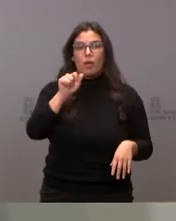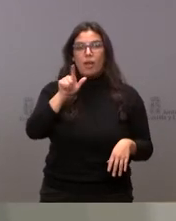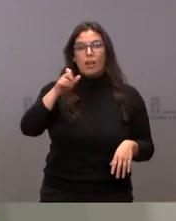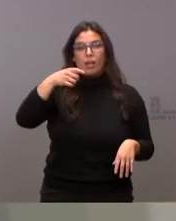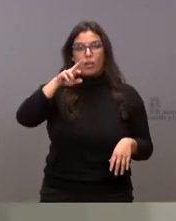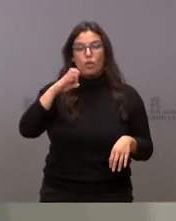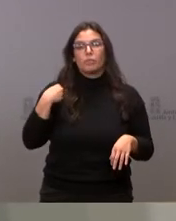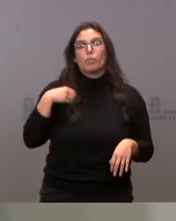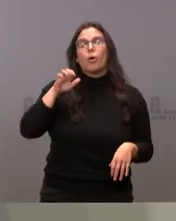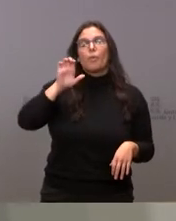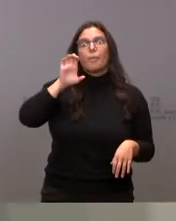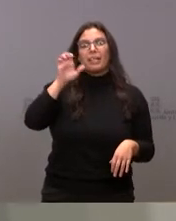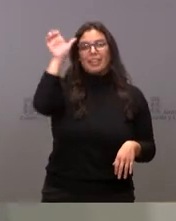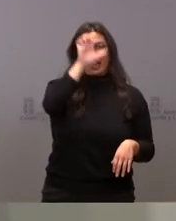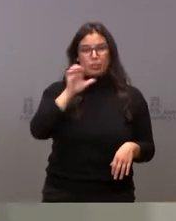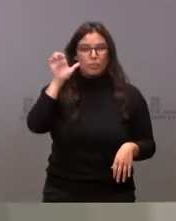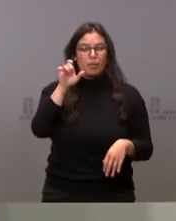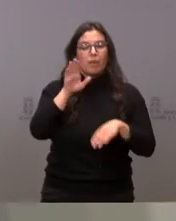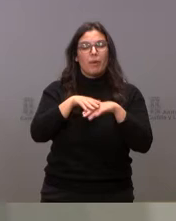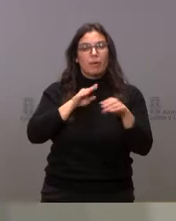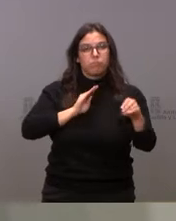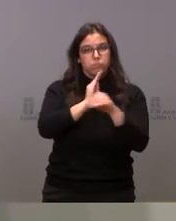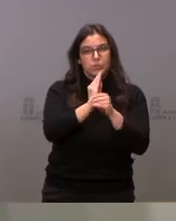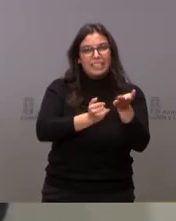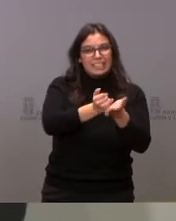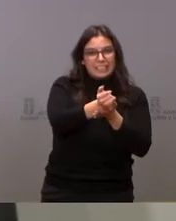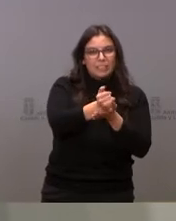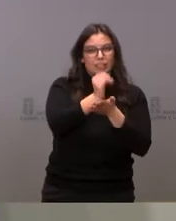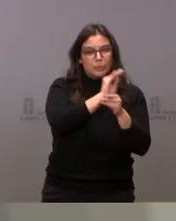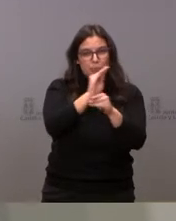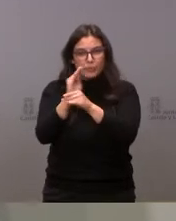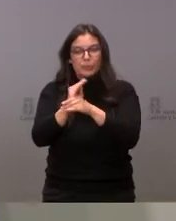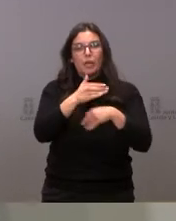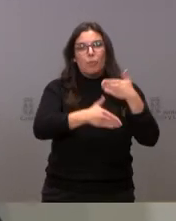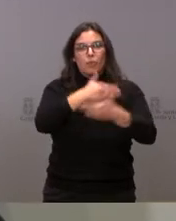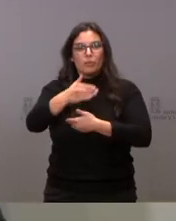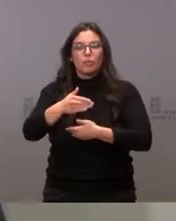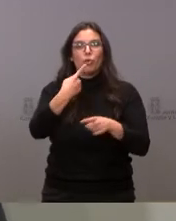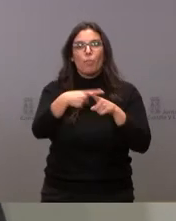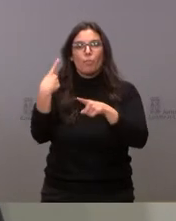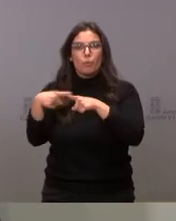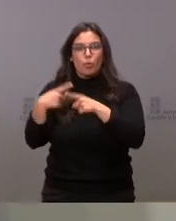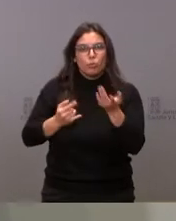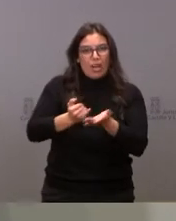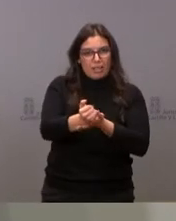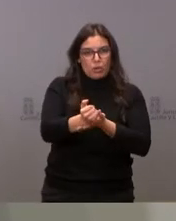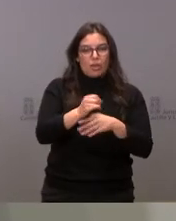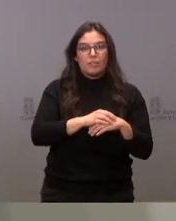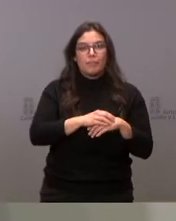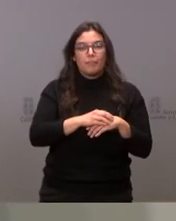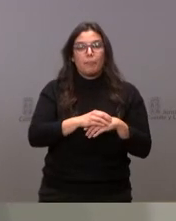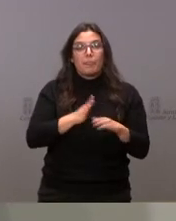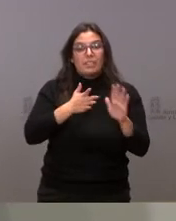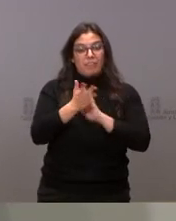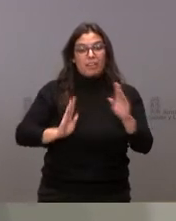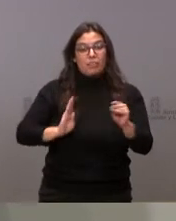Etiopía, destinado a optimizar cultivos y procesamiento de productos agrícolas. Contribuimos con